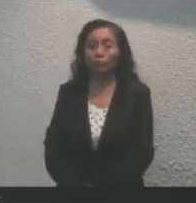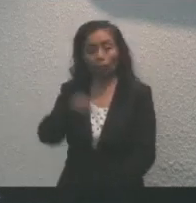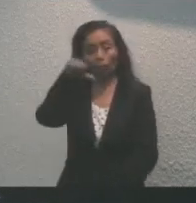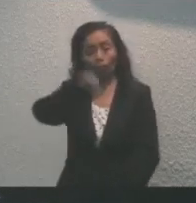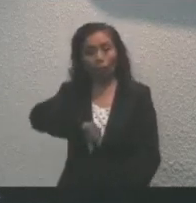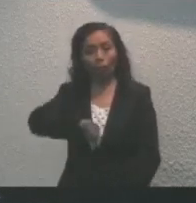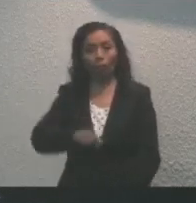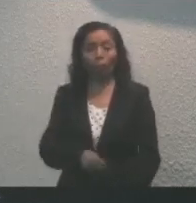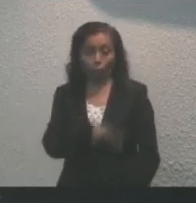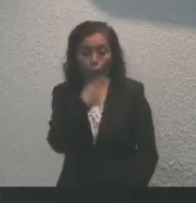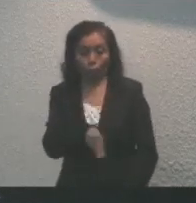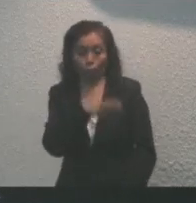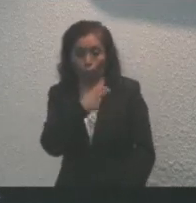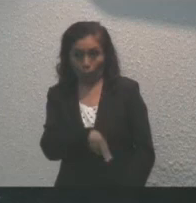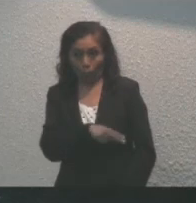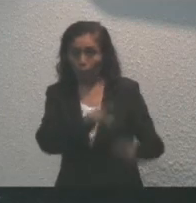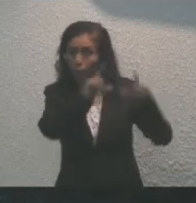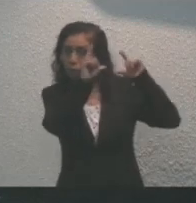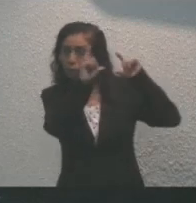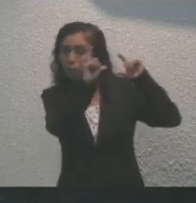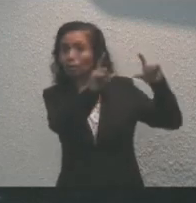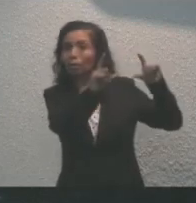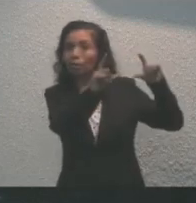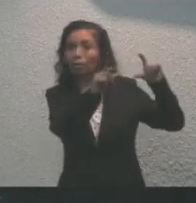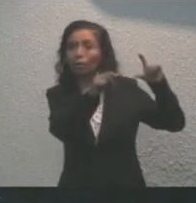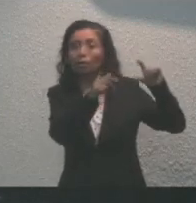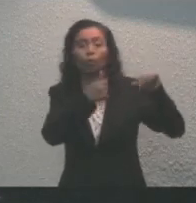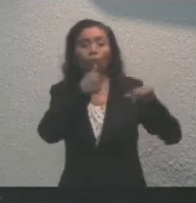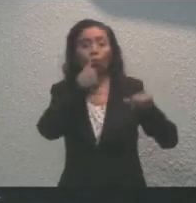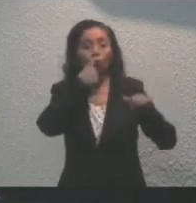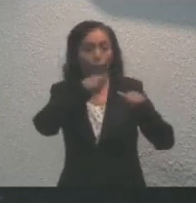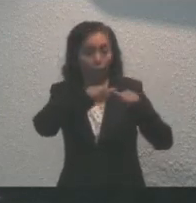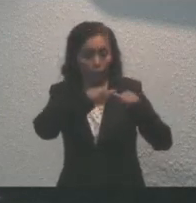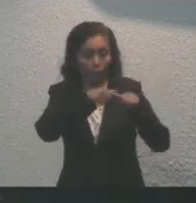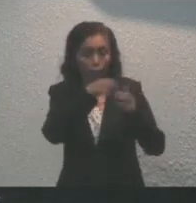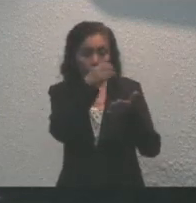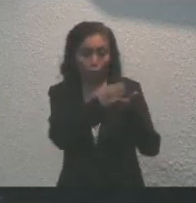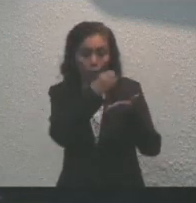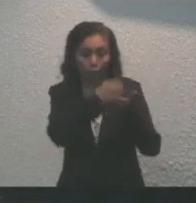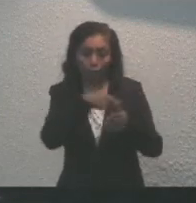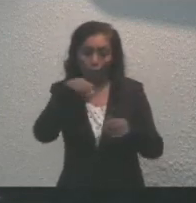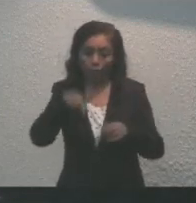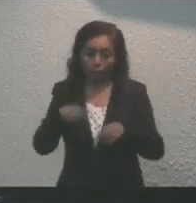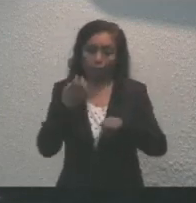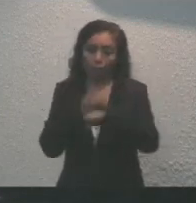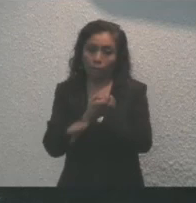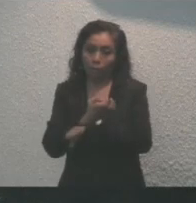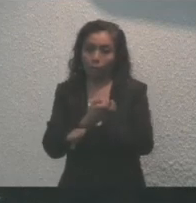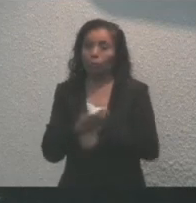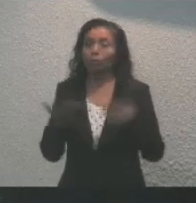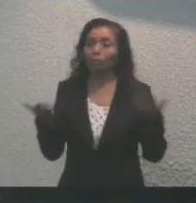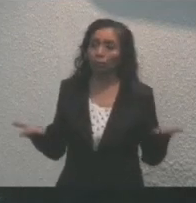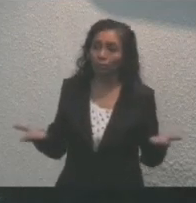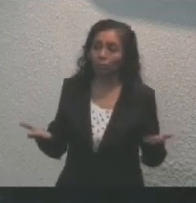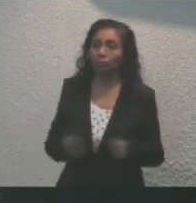su nombre quedará escrito en letras doradas en el Congreso de nuestro Estado lo que hace